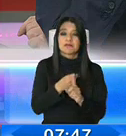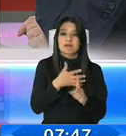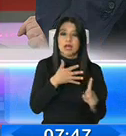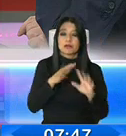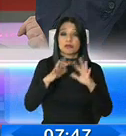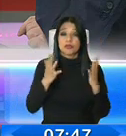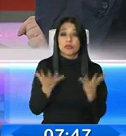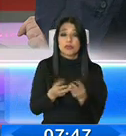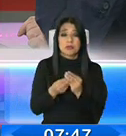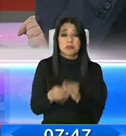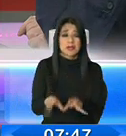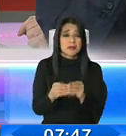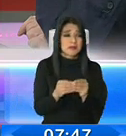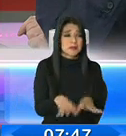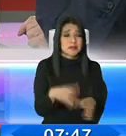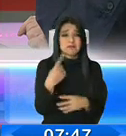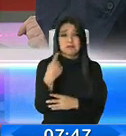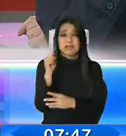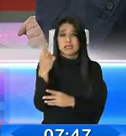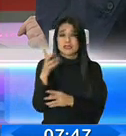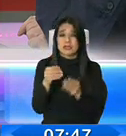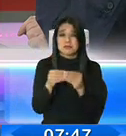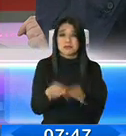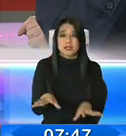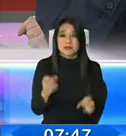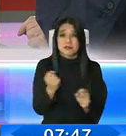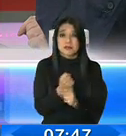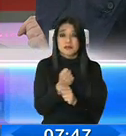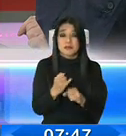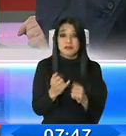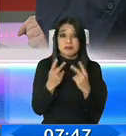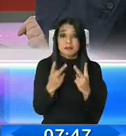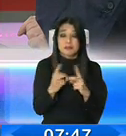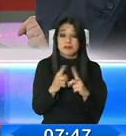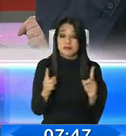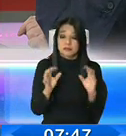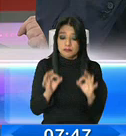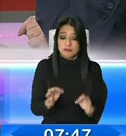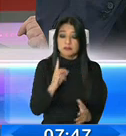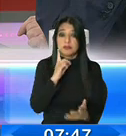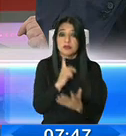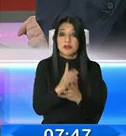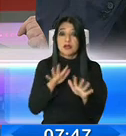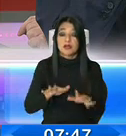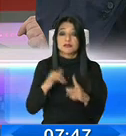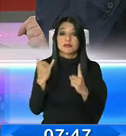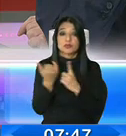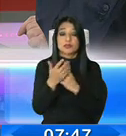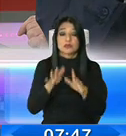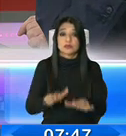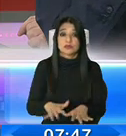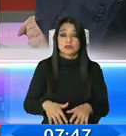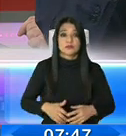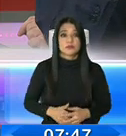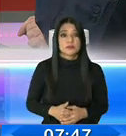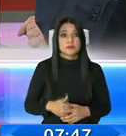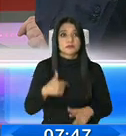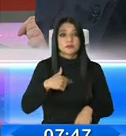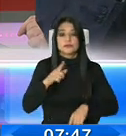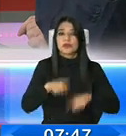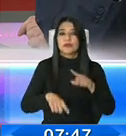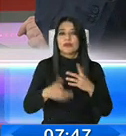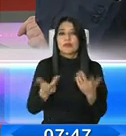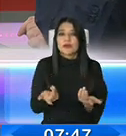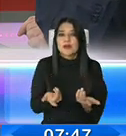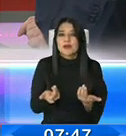en el mundo se han perdido millones de empleos. Es decir, aquí se ve, pero esa es la realidad de la situación que estamos enfrentando. No podemos maquillarlo.